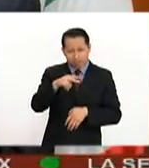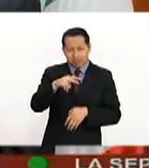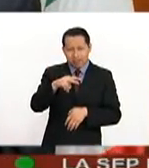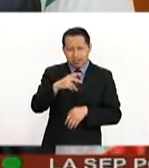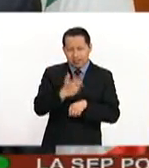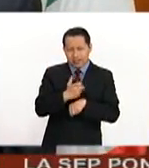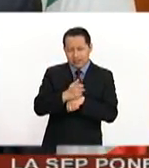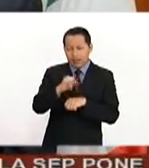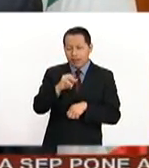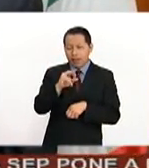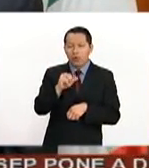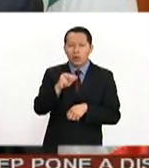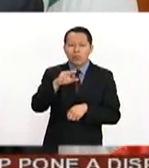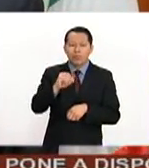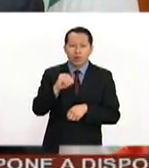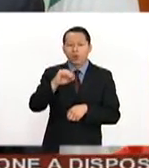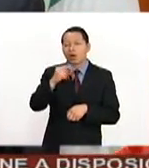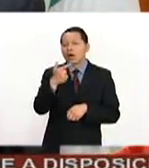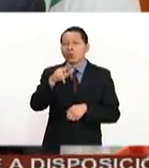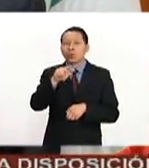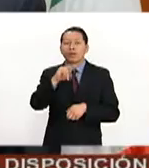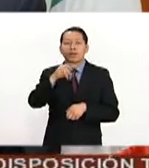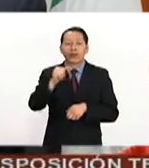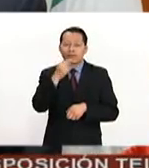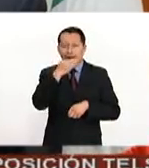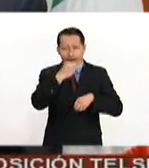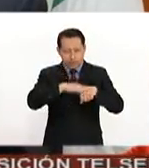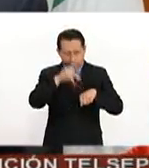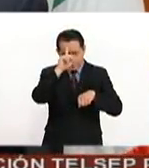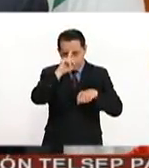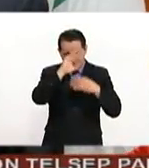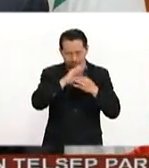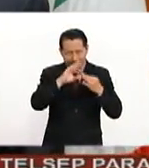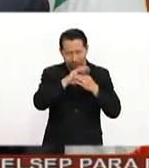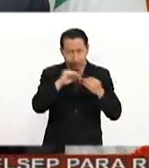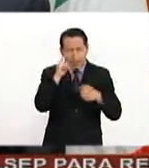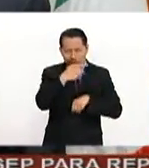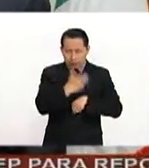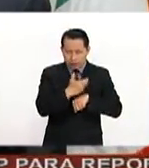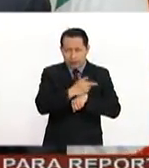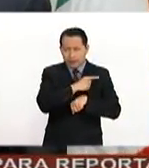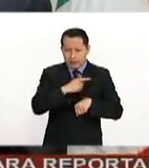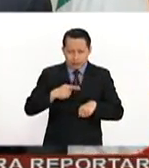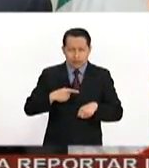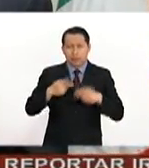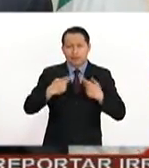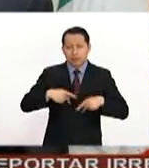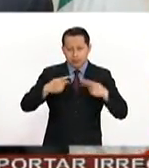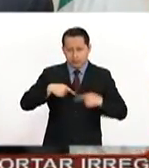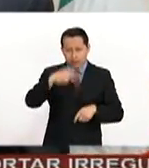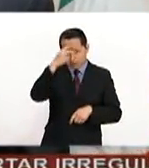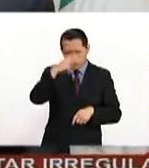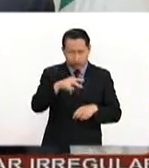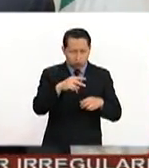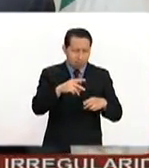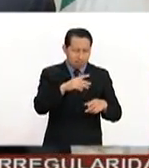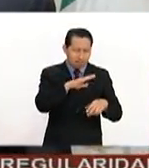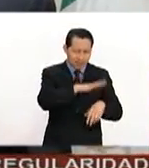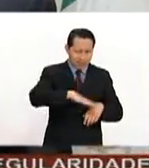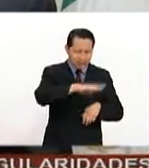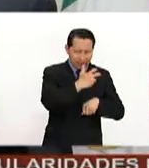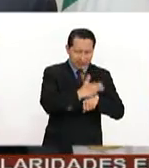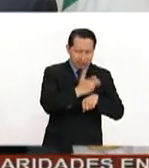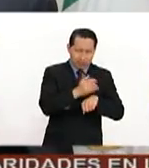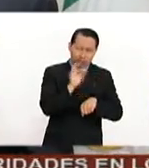Gutiérrez. Le instruyó primordialmente velar por los intereses y el respeto a los derechos de los mexicanos que radican en ese país, así como